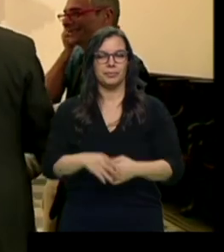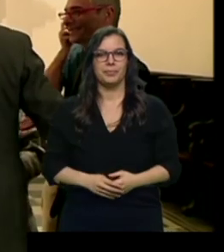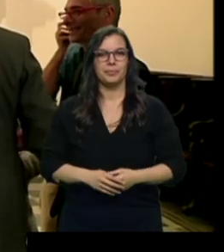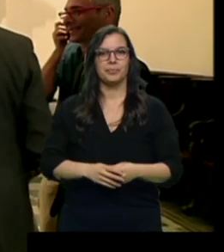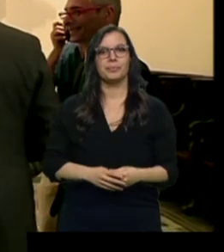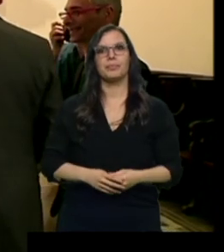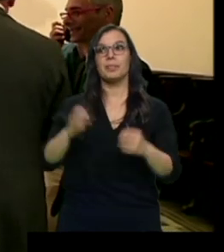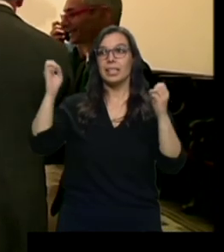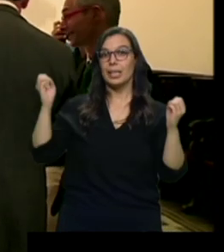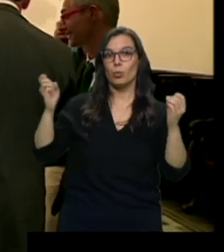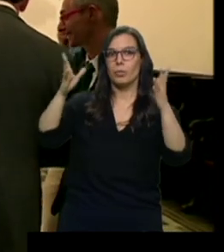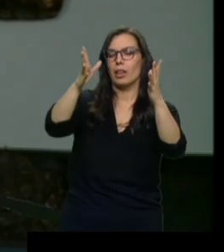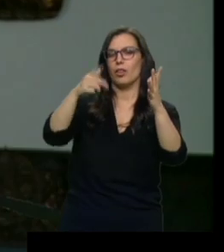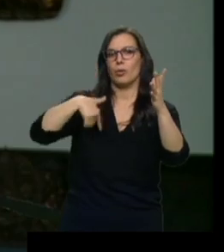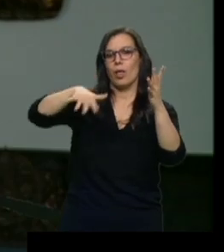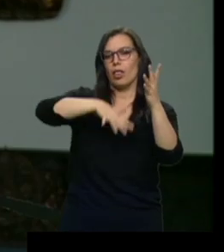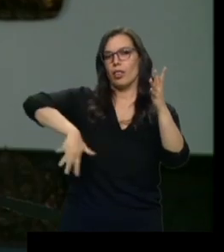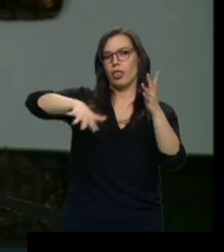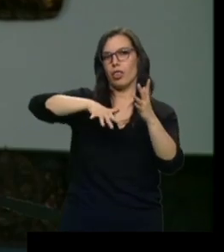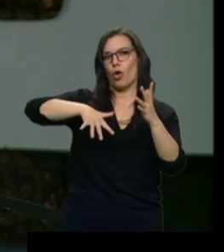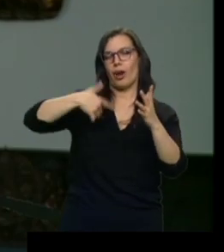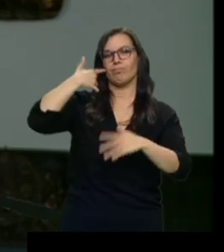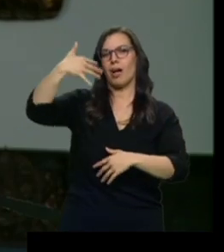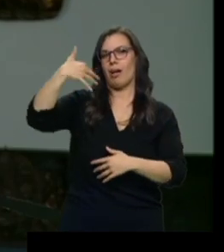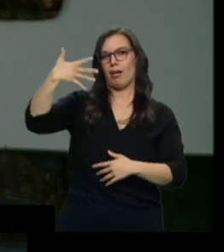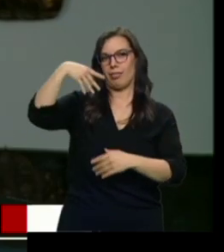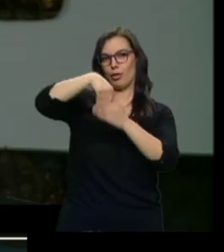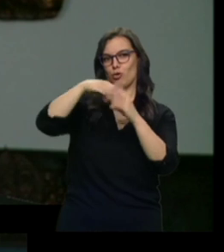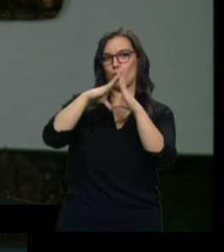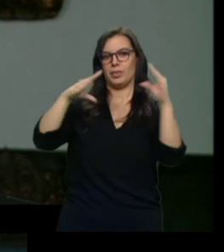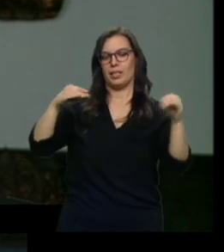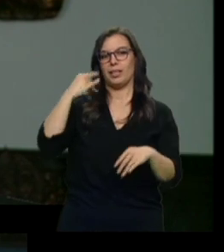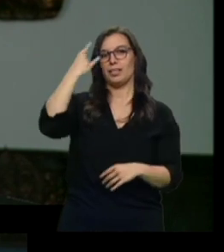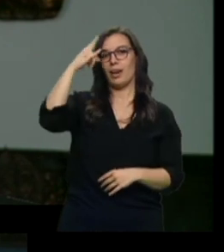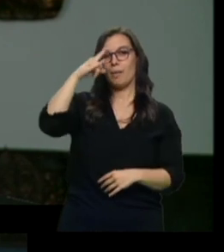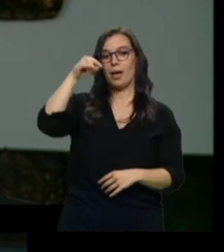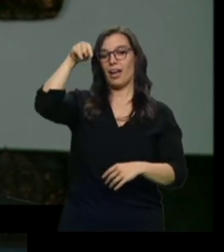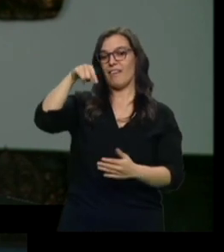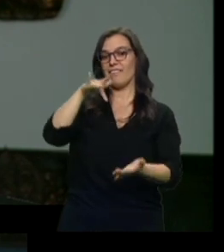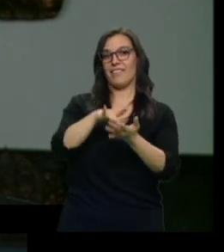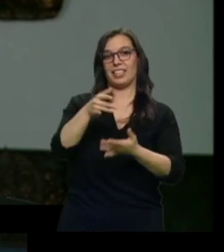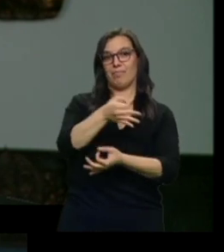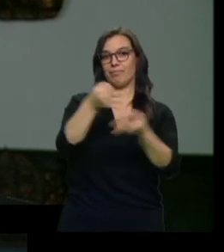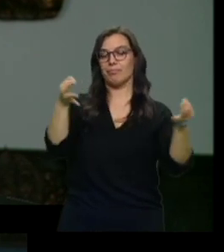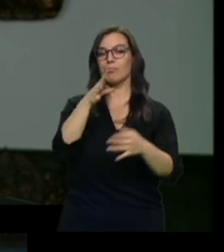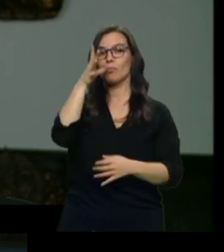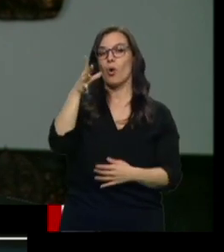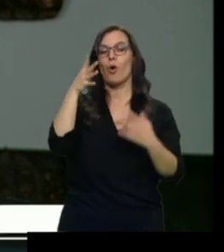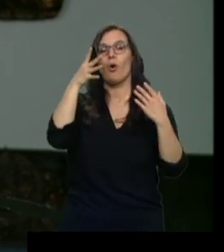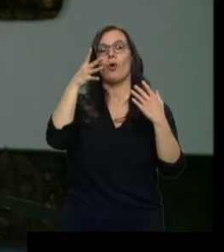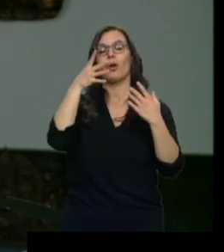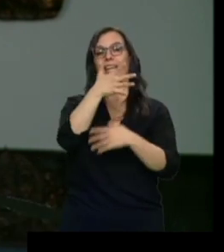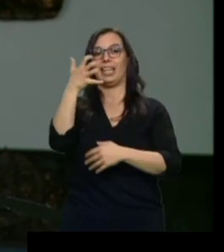uno de los lugares emblemáticos de la Universidad de Salamanca. En una fecha tan oportuna como esta, la que se conmemora el 500